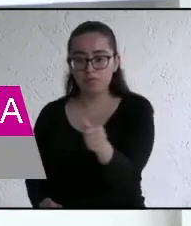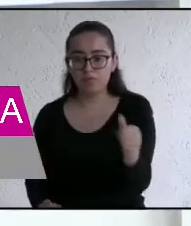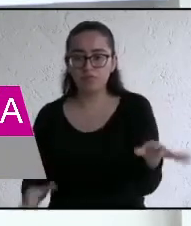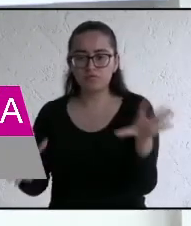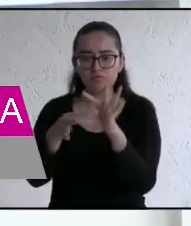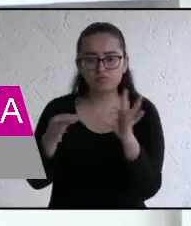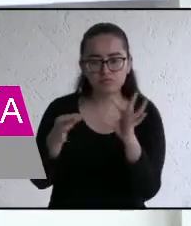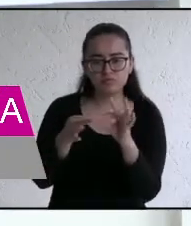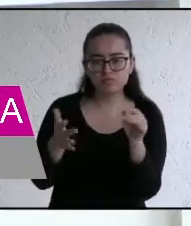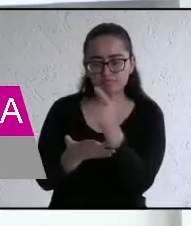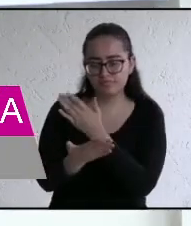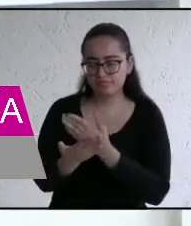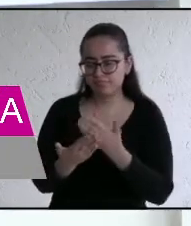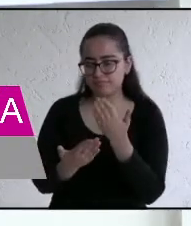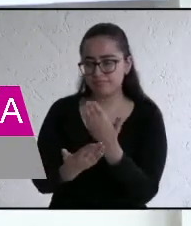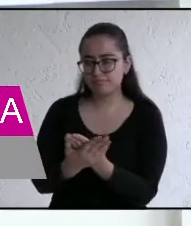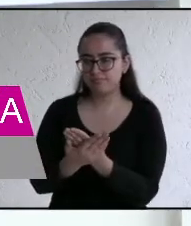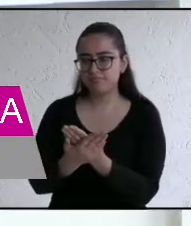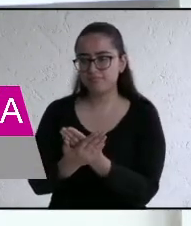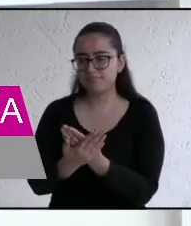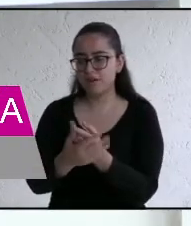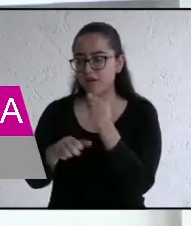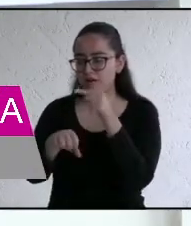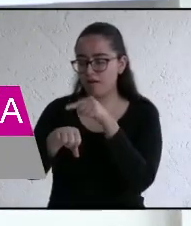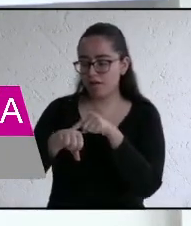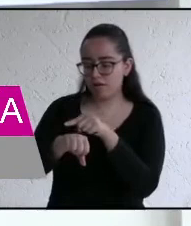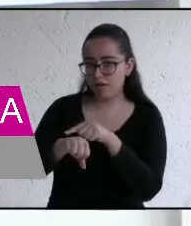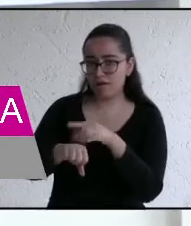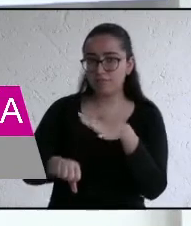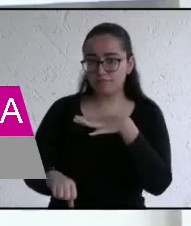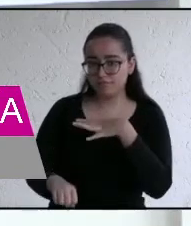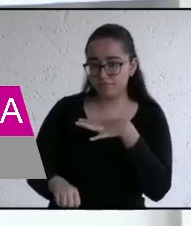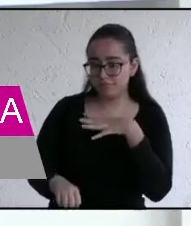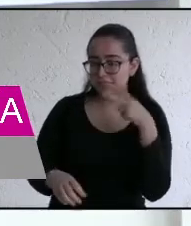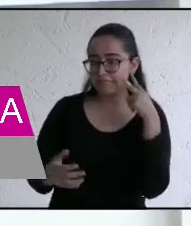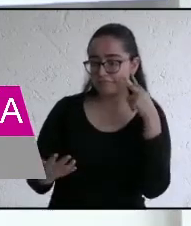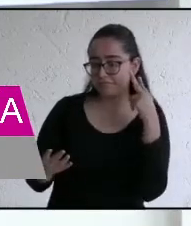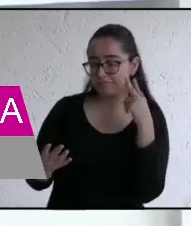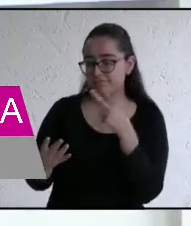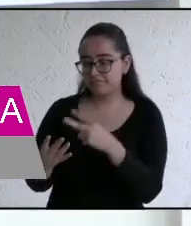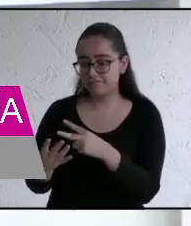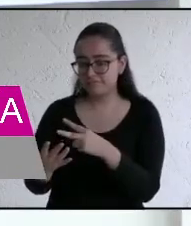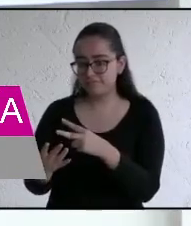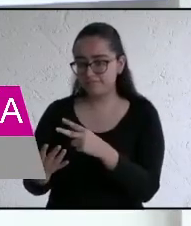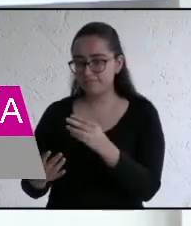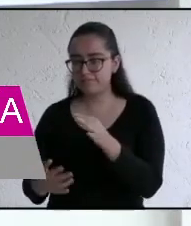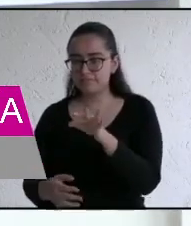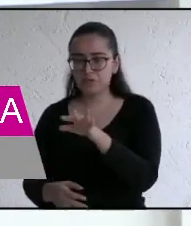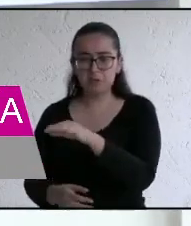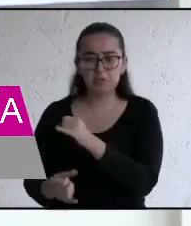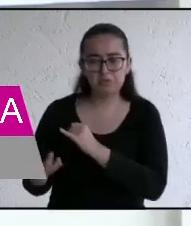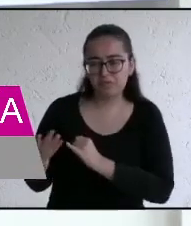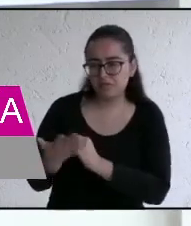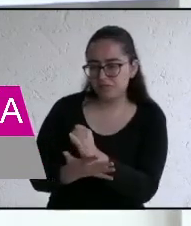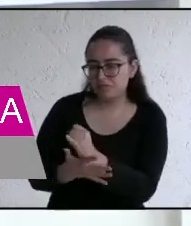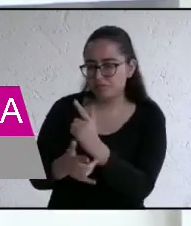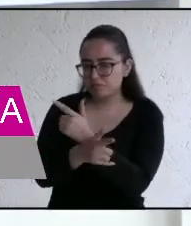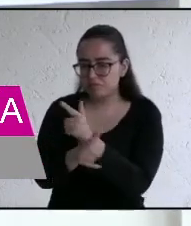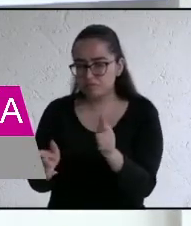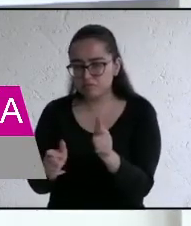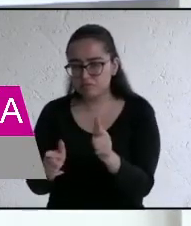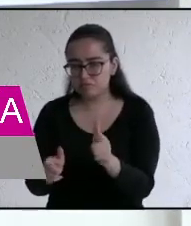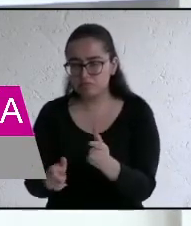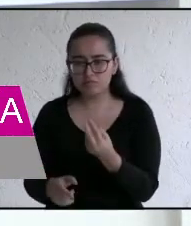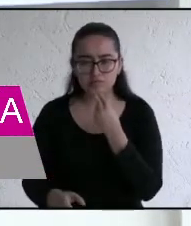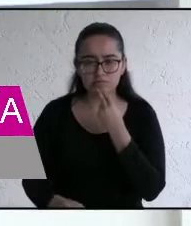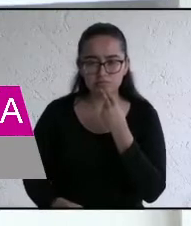conclusiones. Tenemos en la parte central el cronómetro, que les ayudará a administrar el tiempo que tienen asignado para cada una de sus